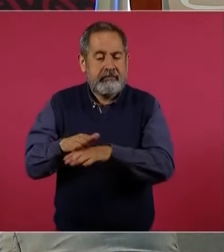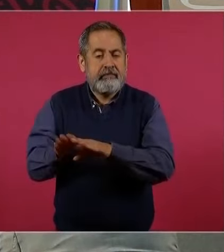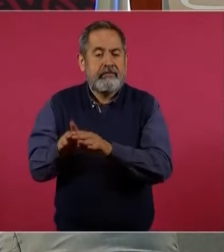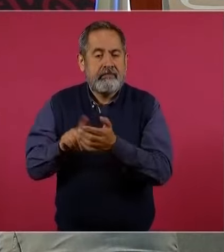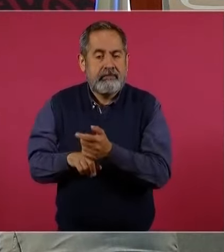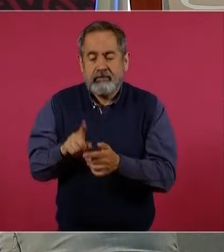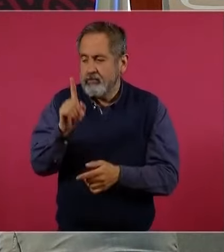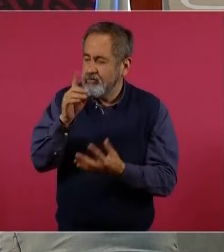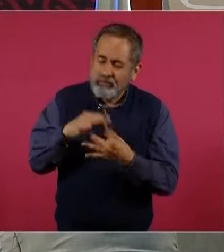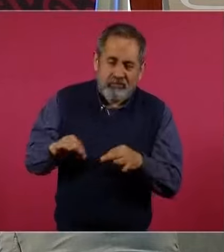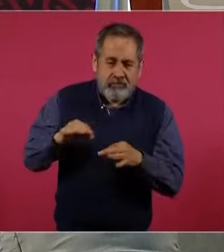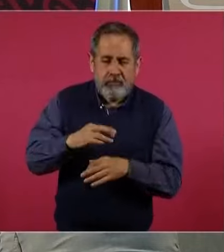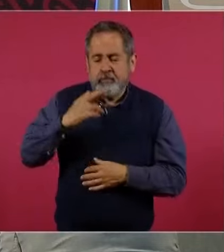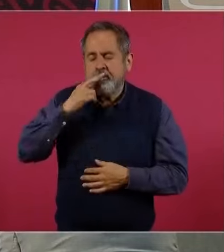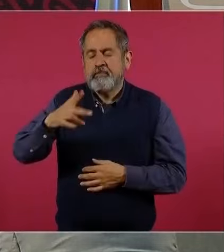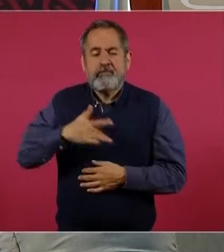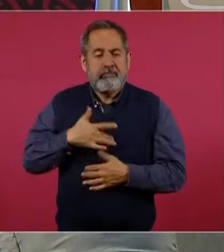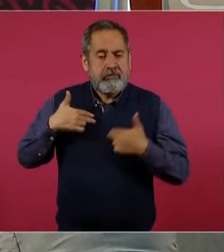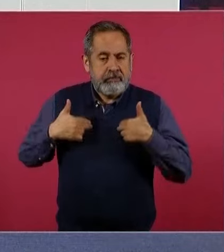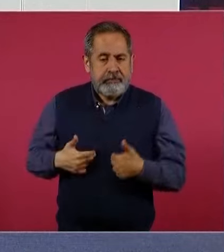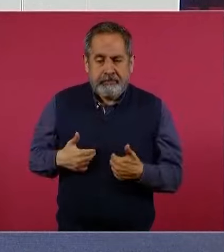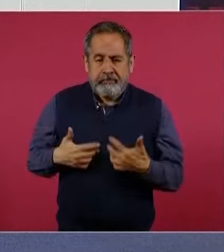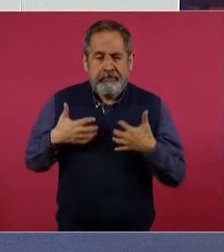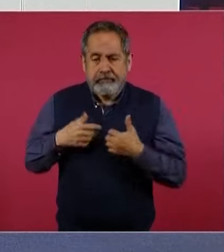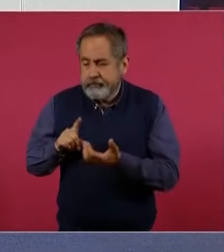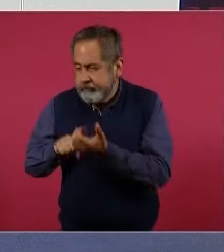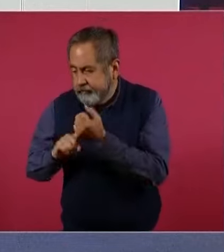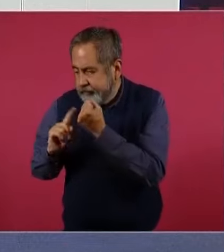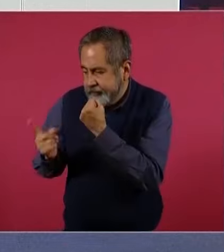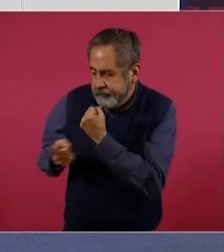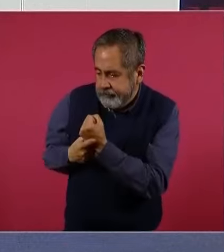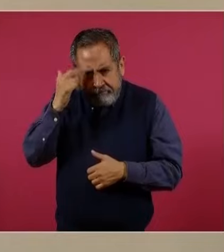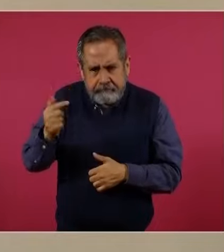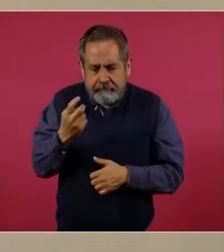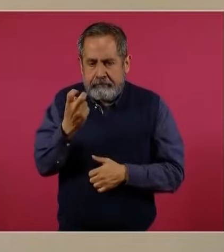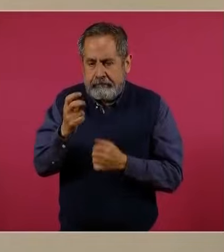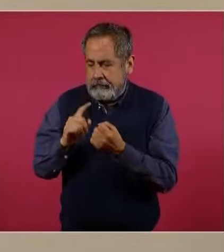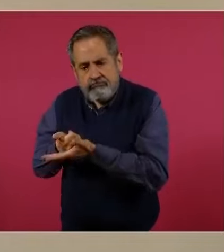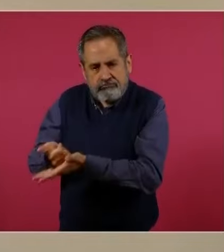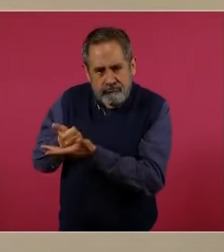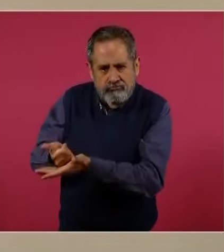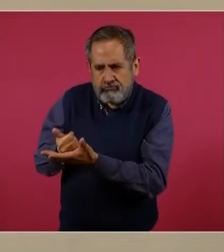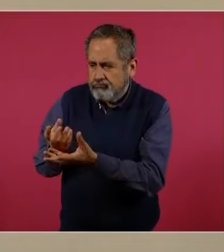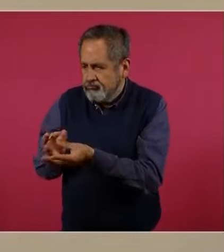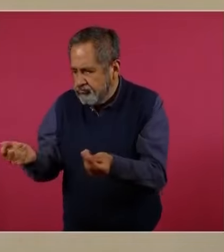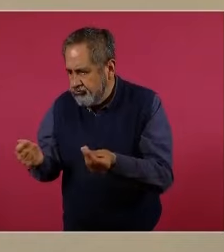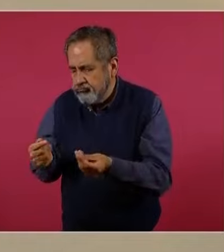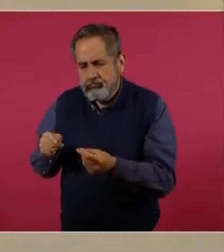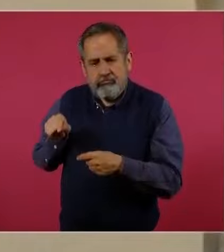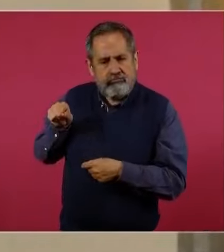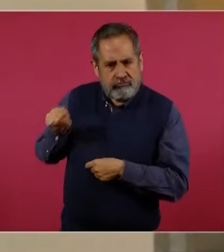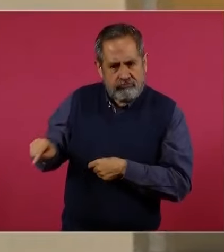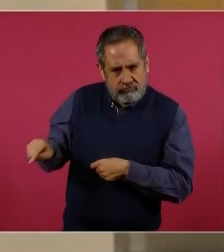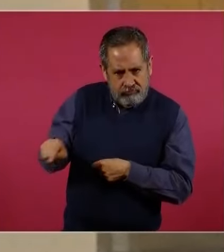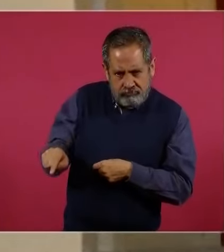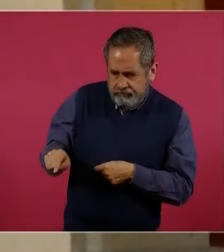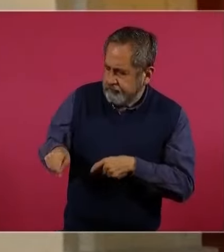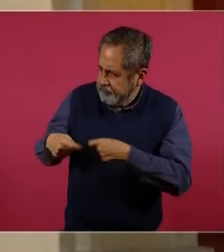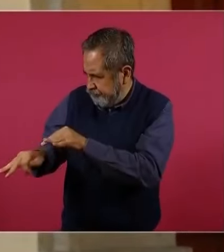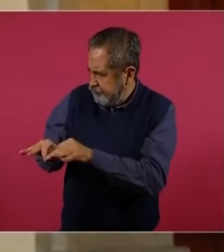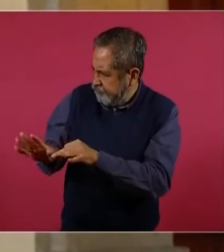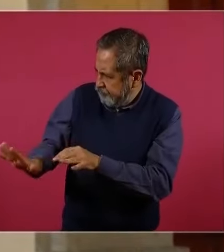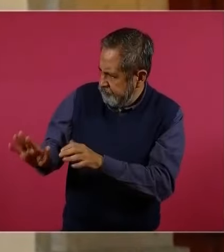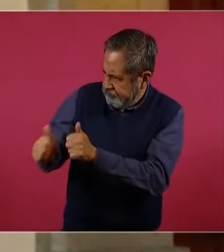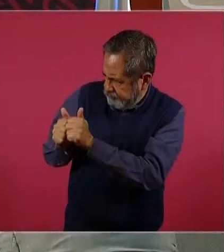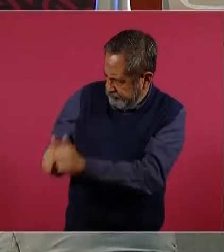lo más eficaz y humano es comprender las causas de la migración, ayudar a que haya trabajo y mejores condiciones de